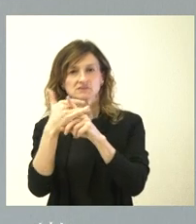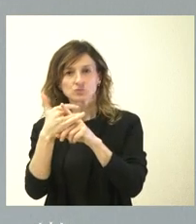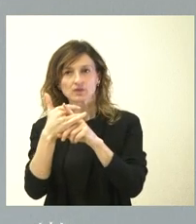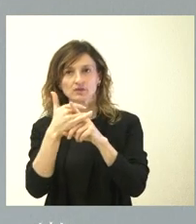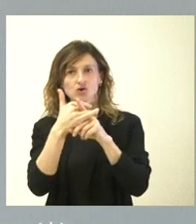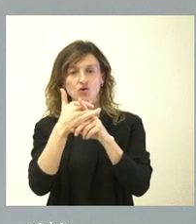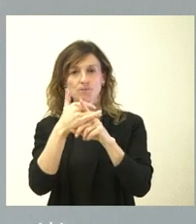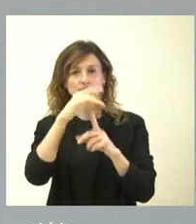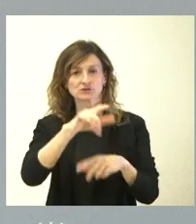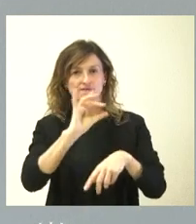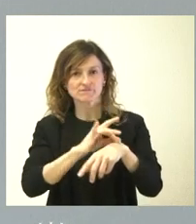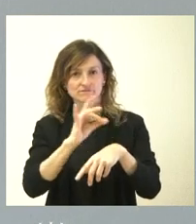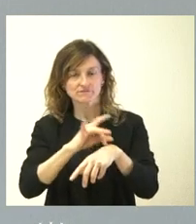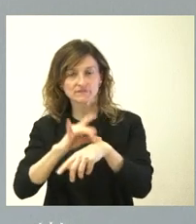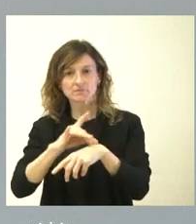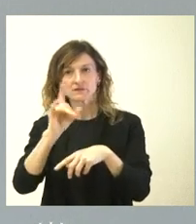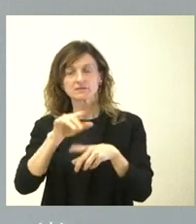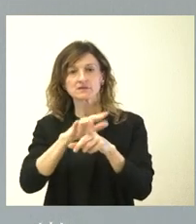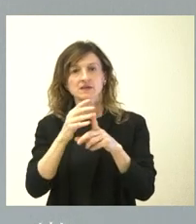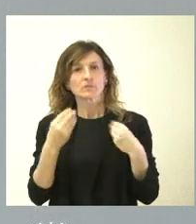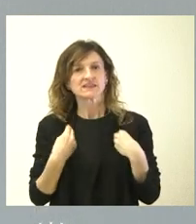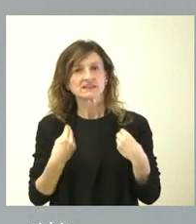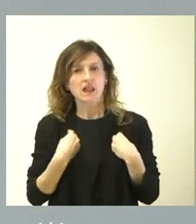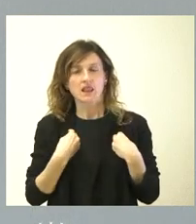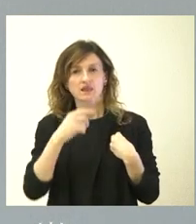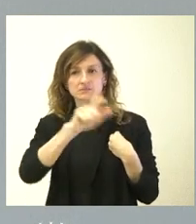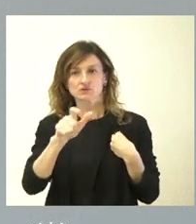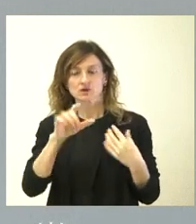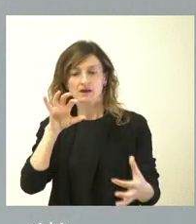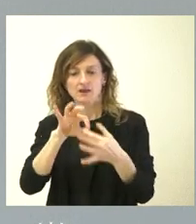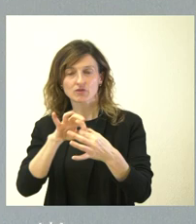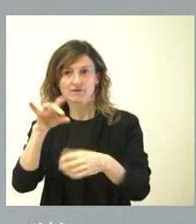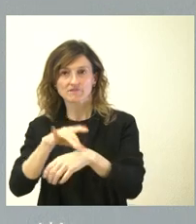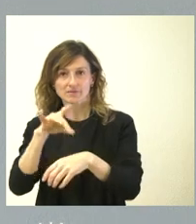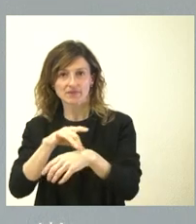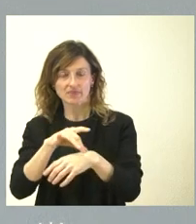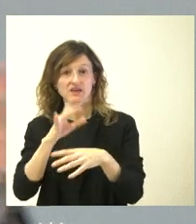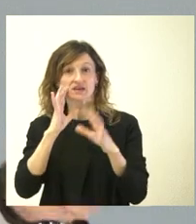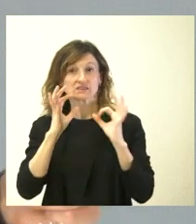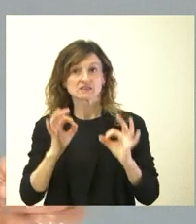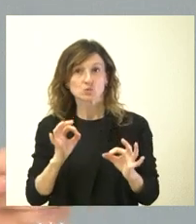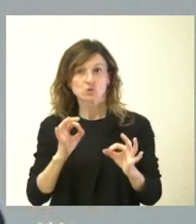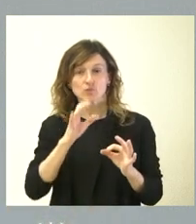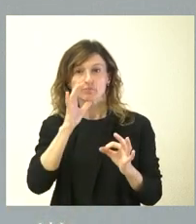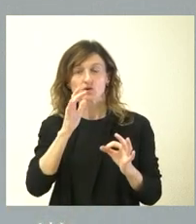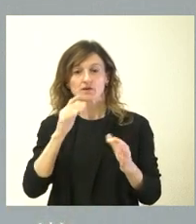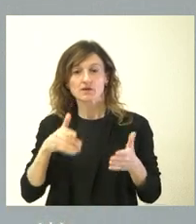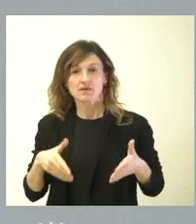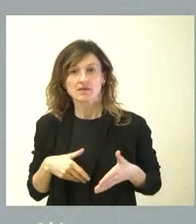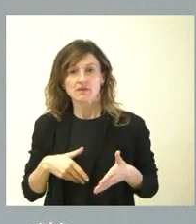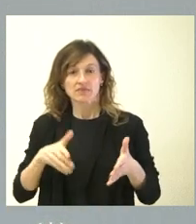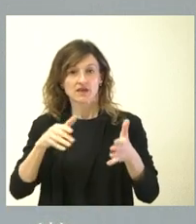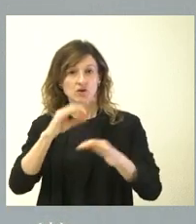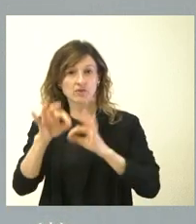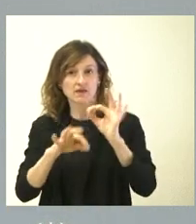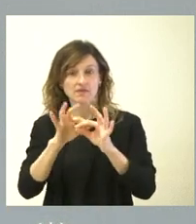de la enfermedad y el estado vital de la persona en relación con esta enfermedad, que seguramente, a lo largo del ciclo de la misma, pues